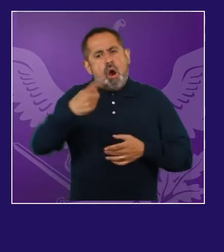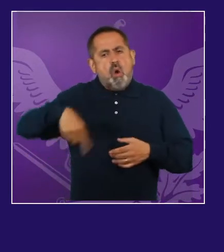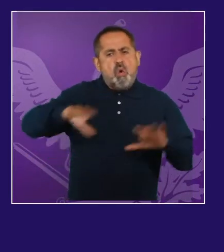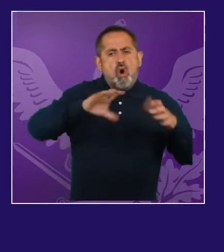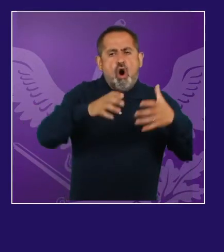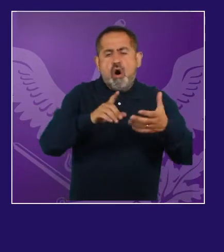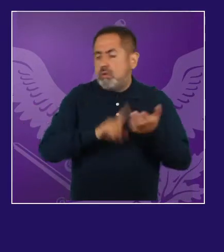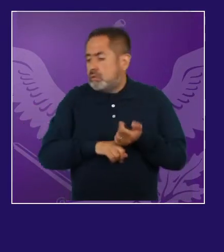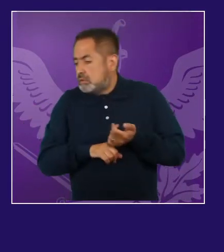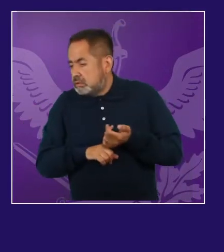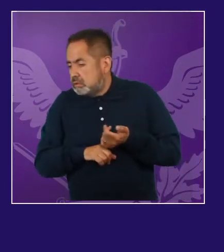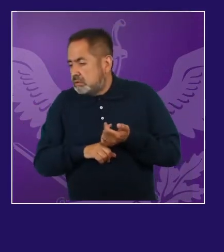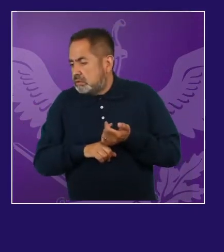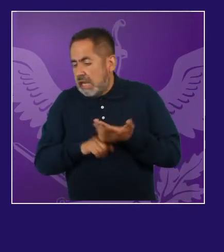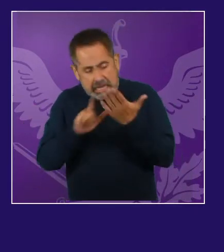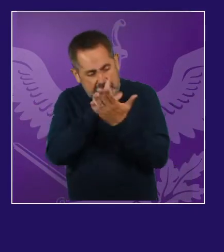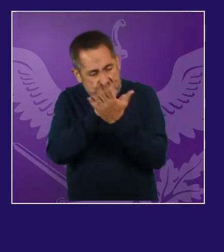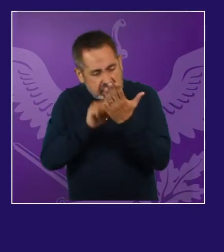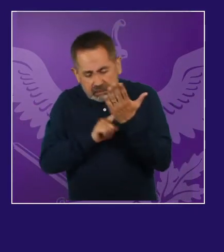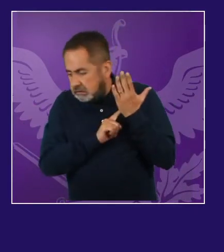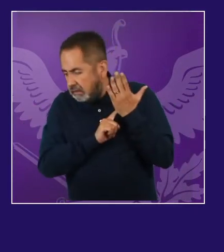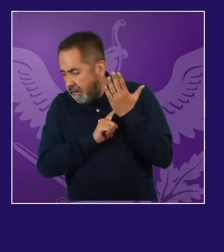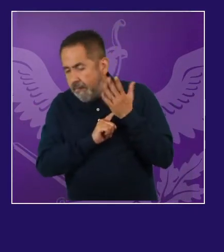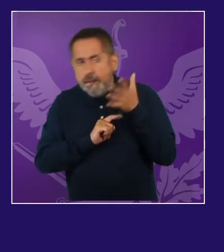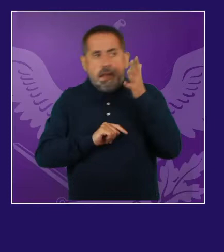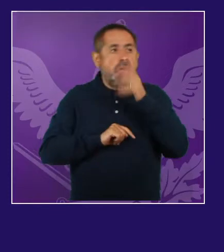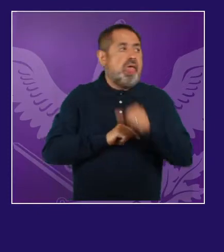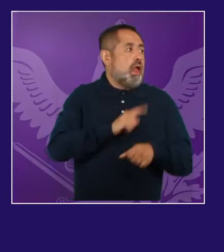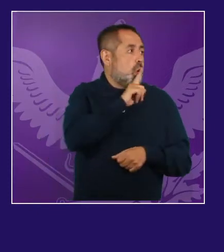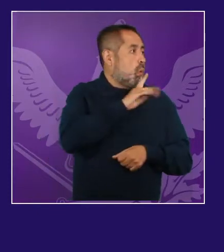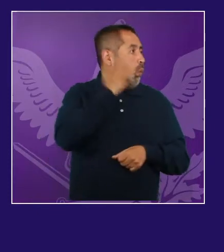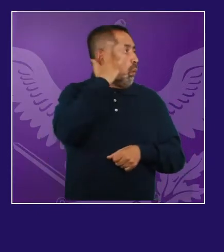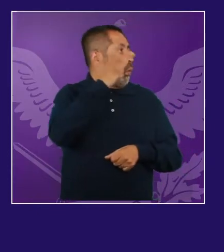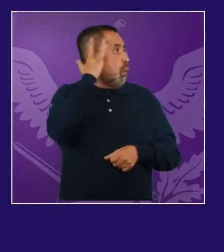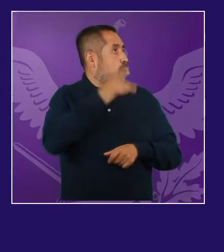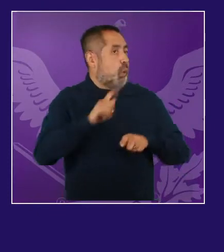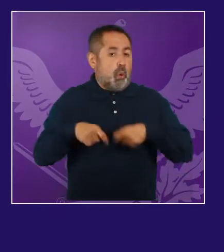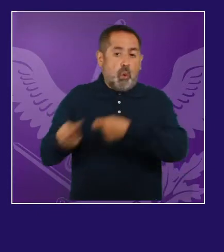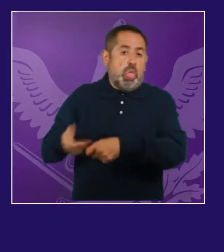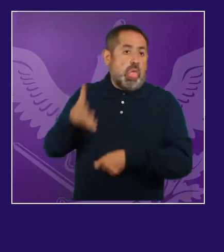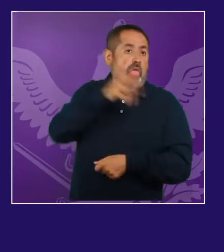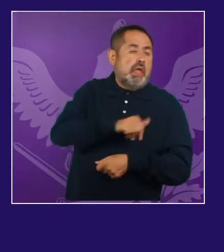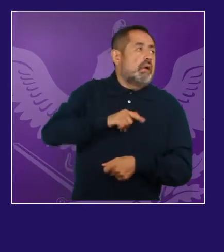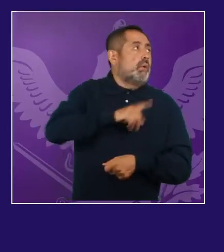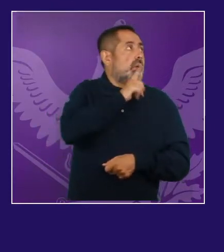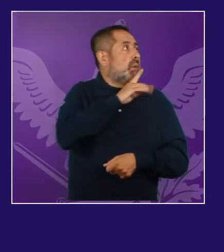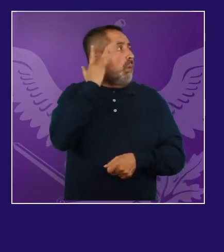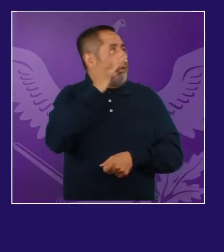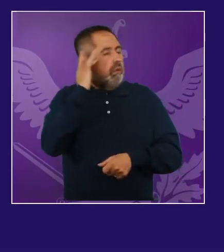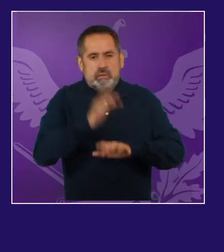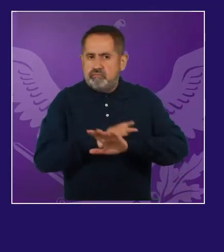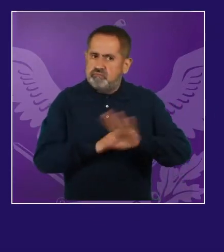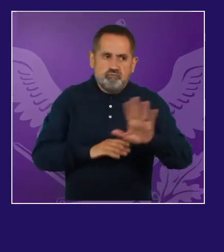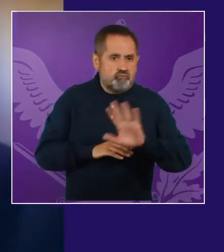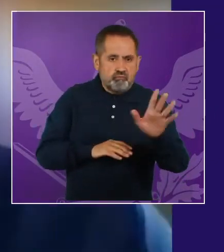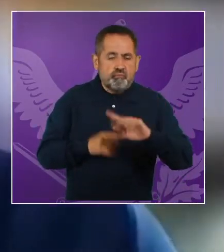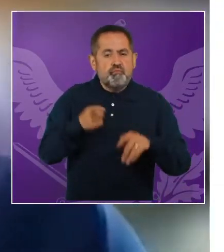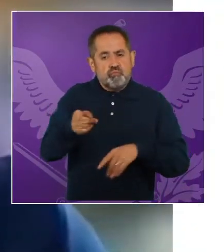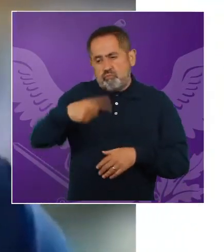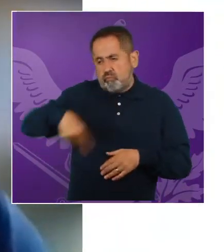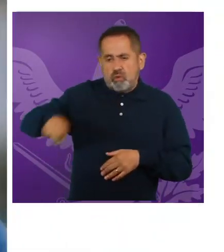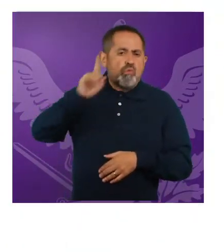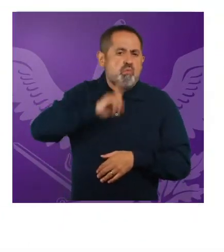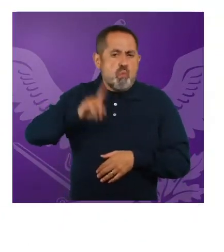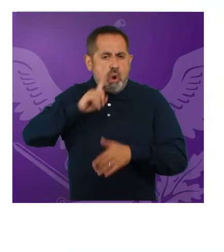¿no? De las personas empleadoras de, a pesar de que están las leyes, como si no existieran. Pero cuando